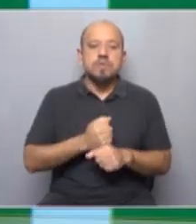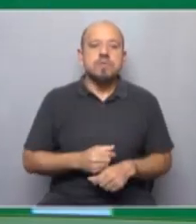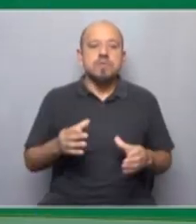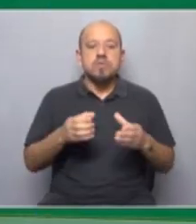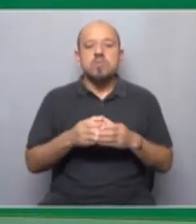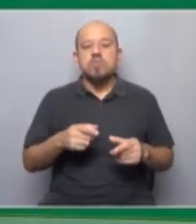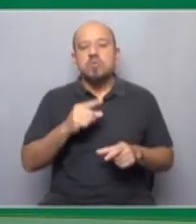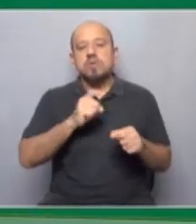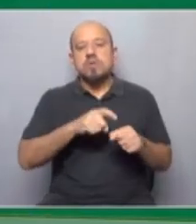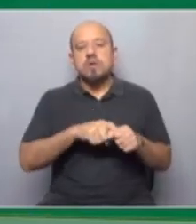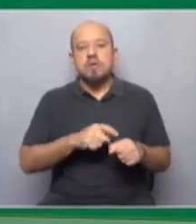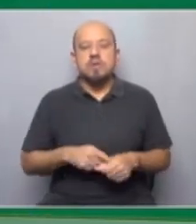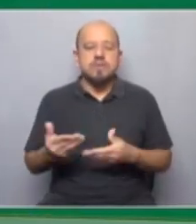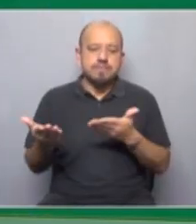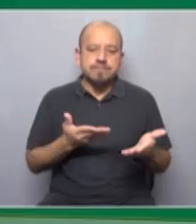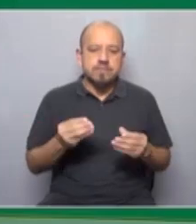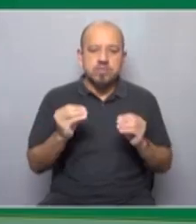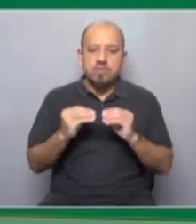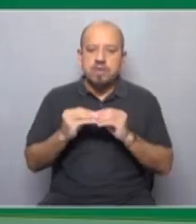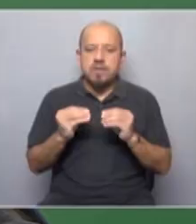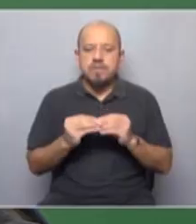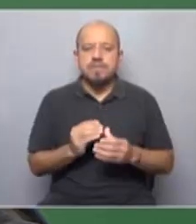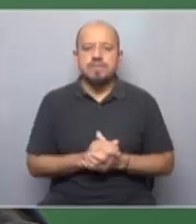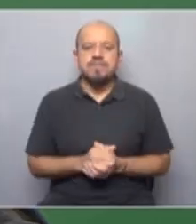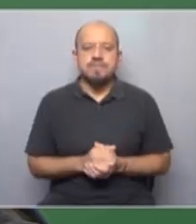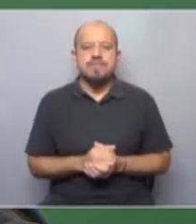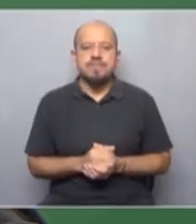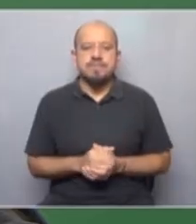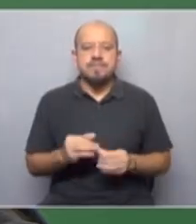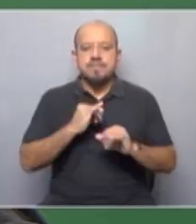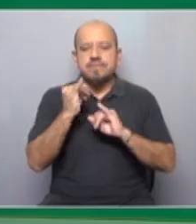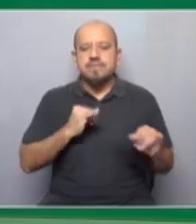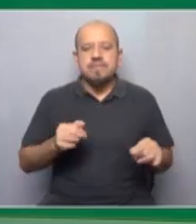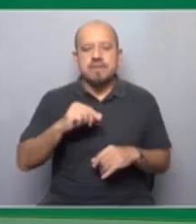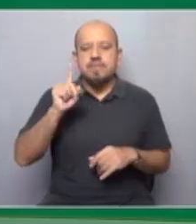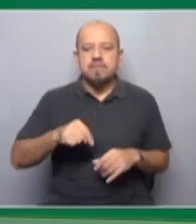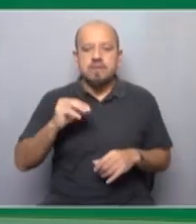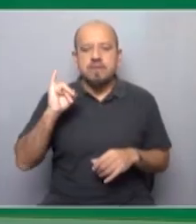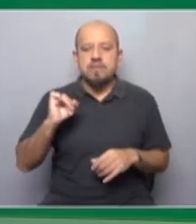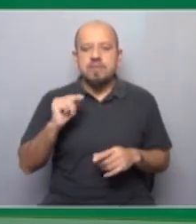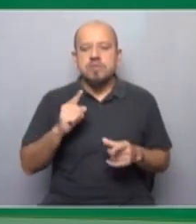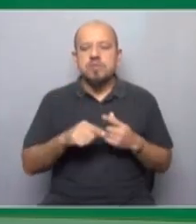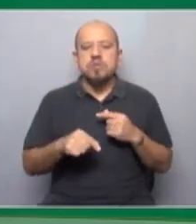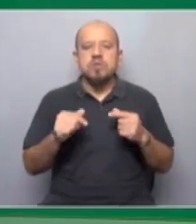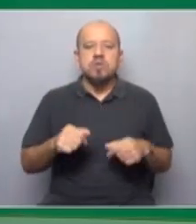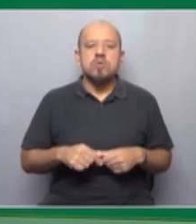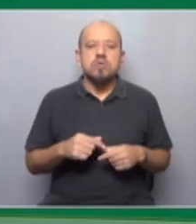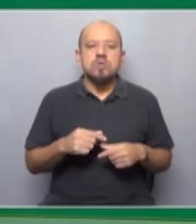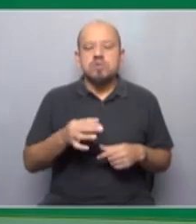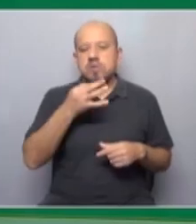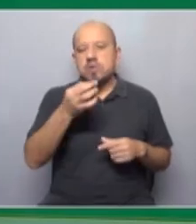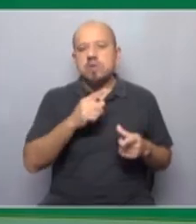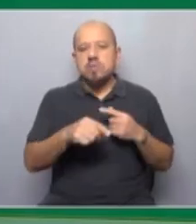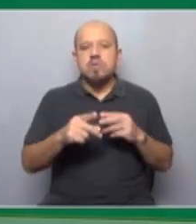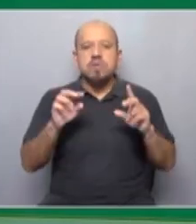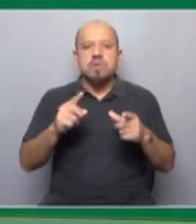sindical y para eso recibimos a Álvaro Padrón, analista internacional. Buenas noches. Feliz primero de mayo. Gracias igualmente. Bueno, Álvaro, hemos hablado muchísimo sobre la cuestión